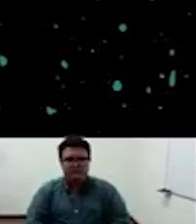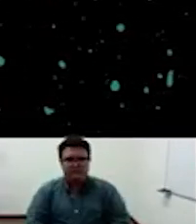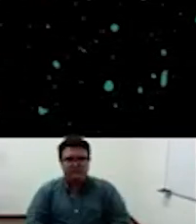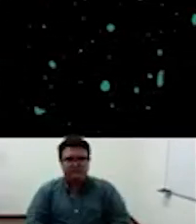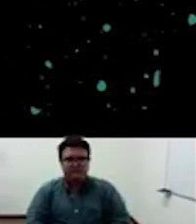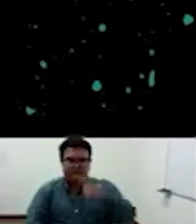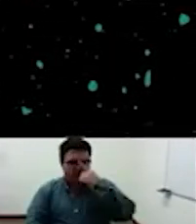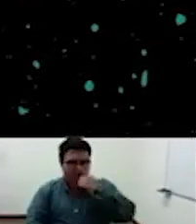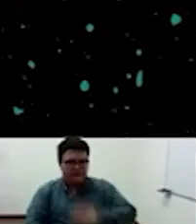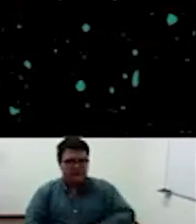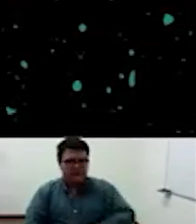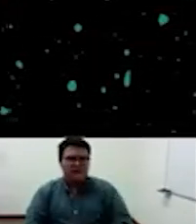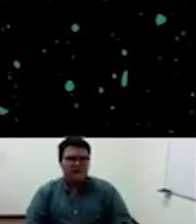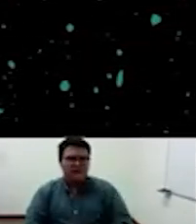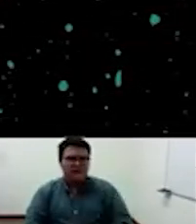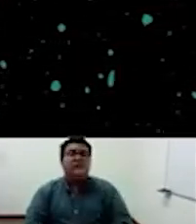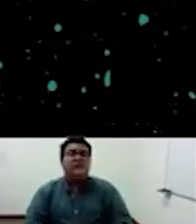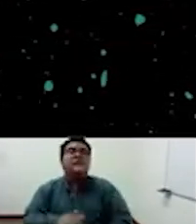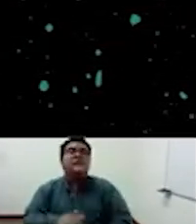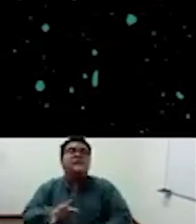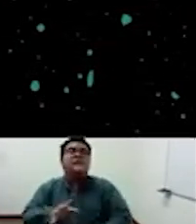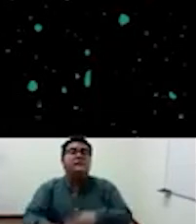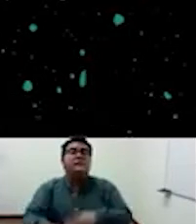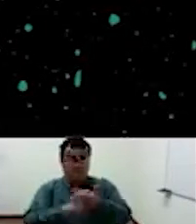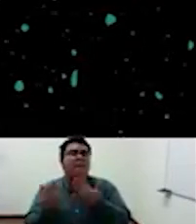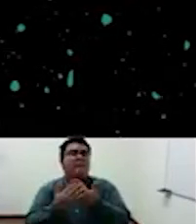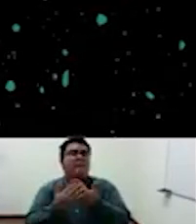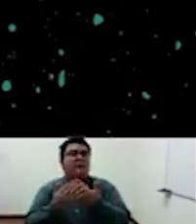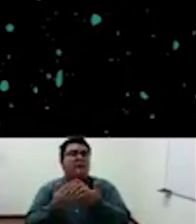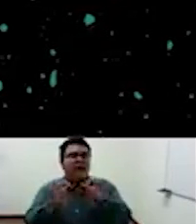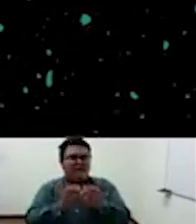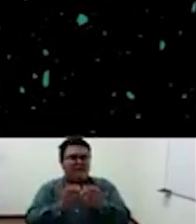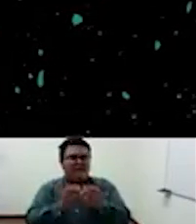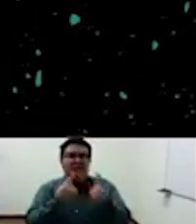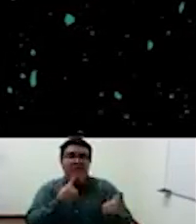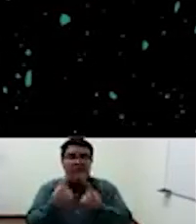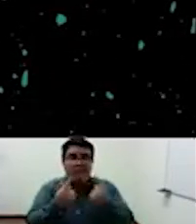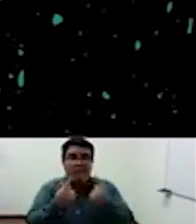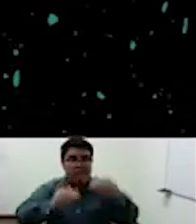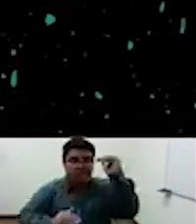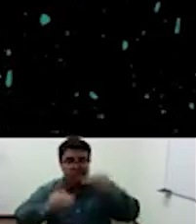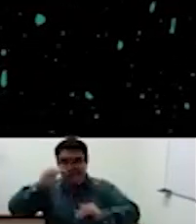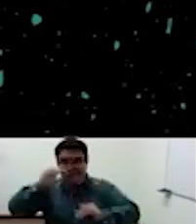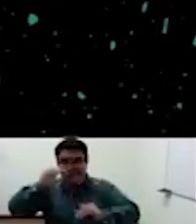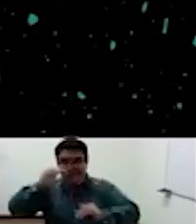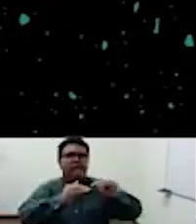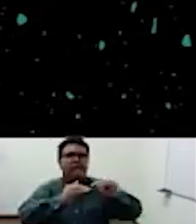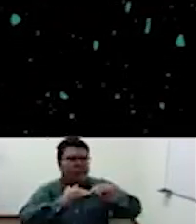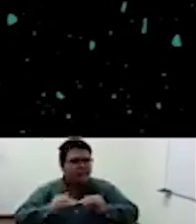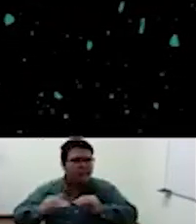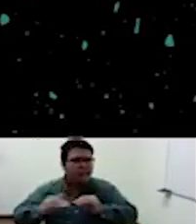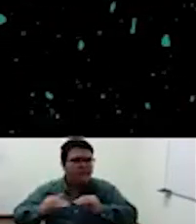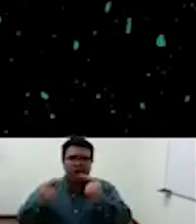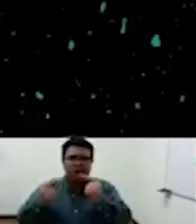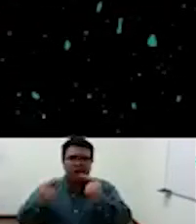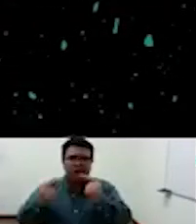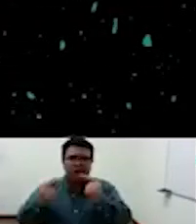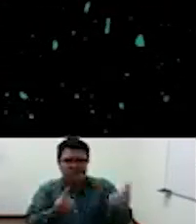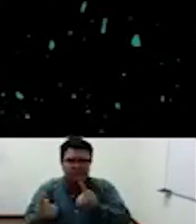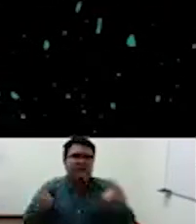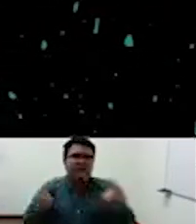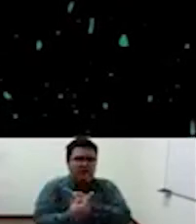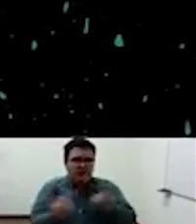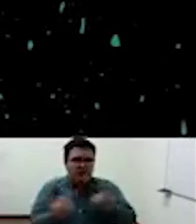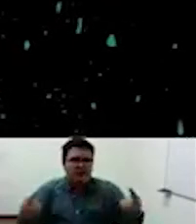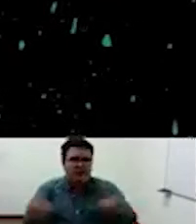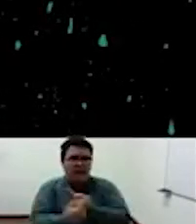por otra parte él también menciona que es importante que se dé un diálogo pero que ese diálogo debe ser simétrico